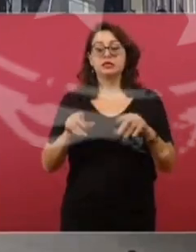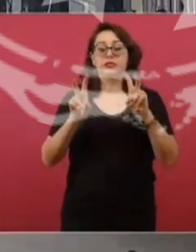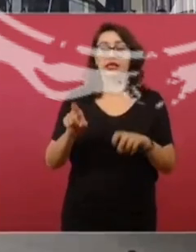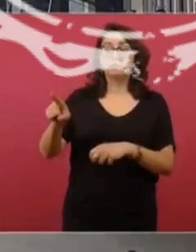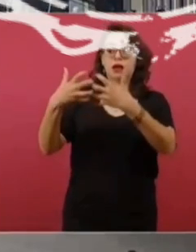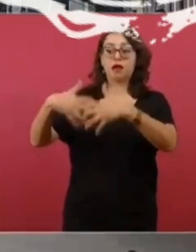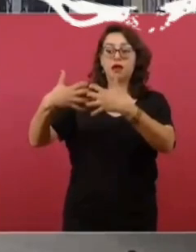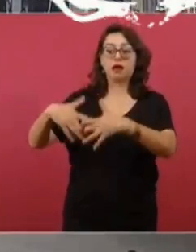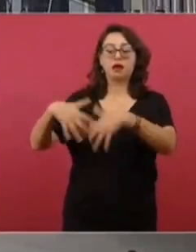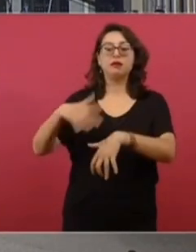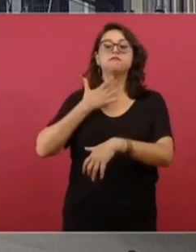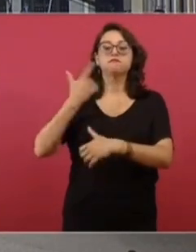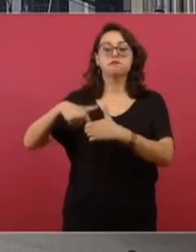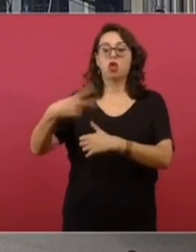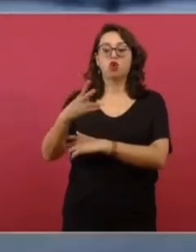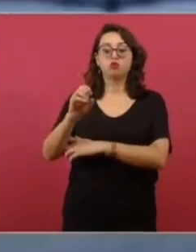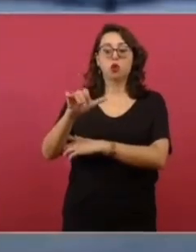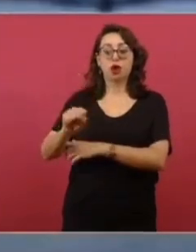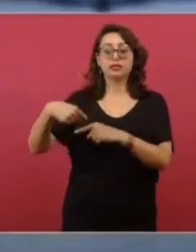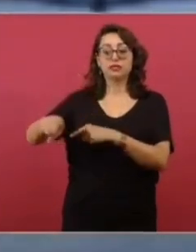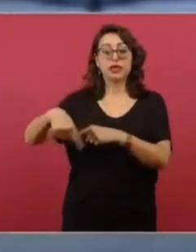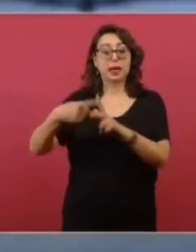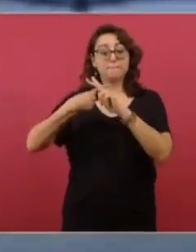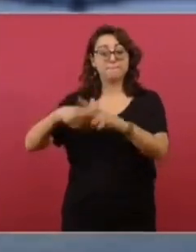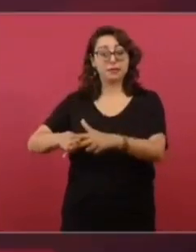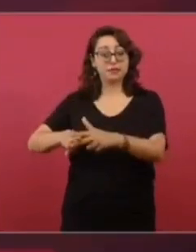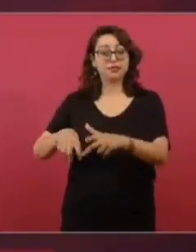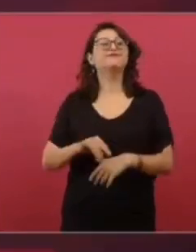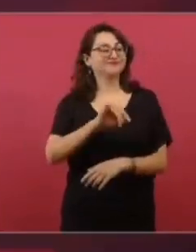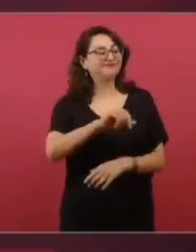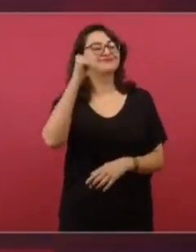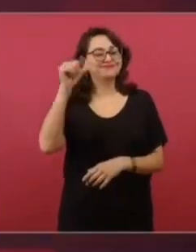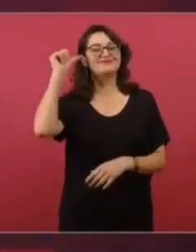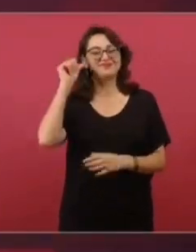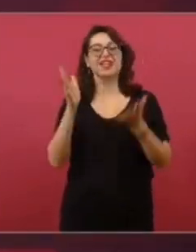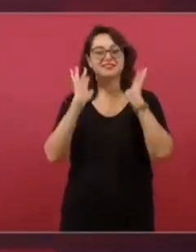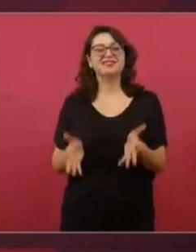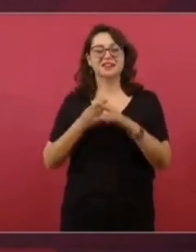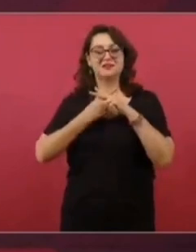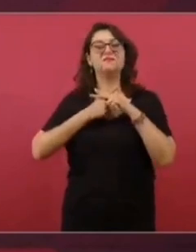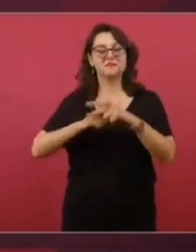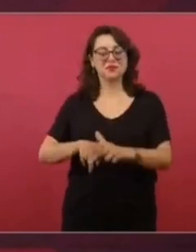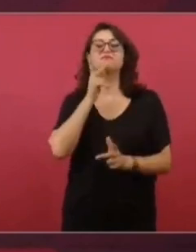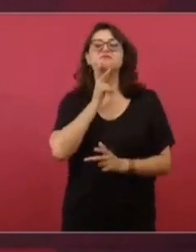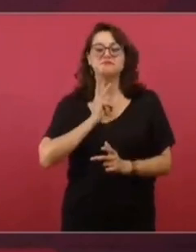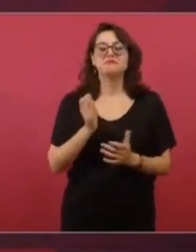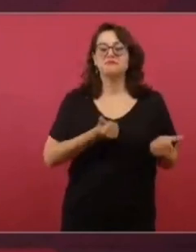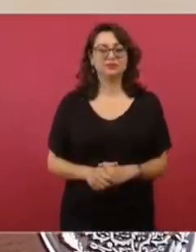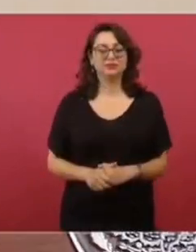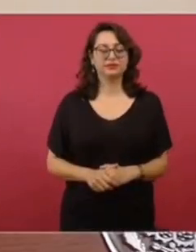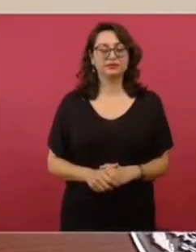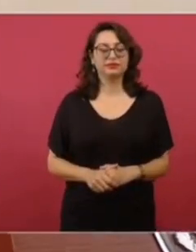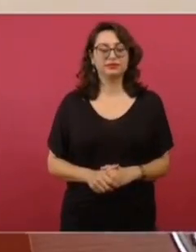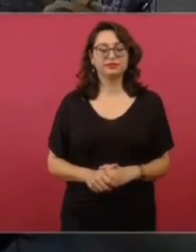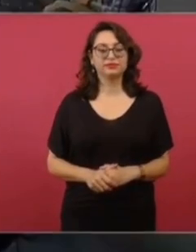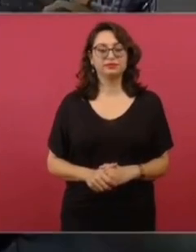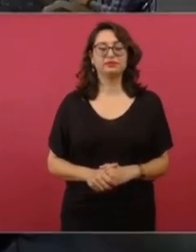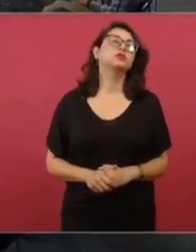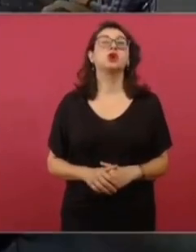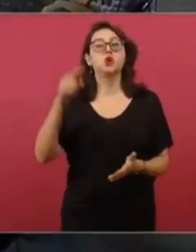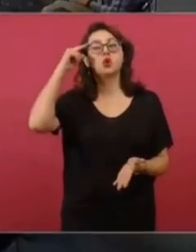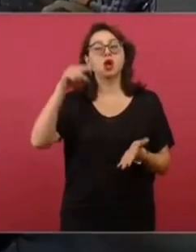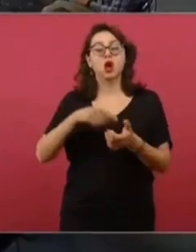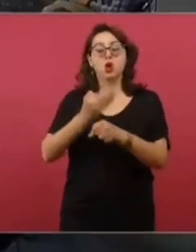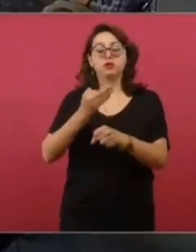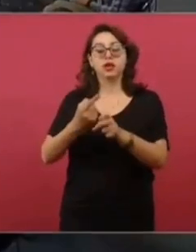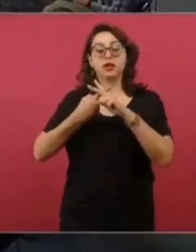¿Sigue en pie que este fin de semana comience la producción o esta etapa de prueba? se empezó a cargar ya, de crudo, la refinería de Dos Bocas. En una primera etapa como